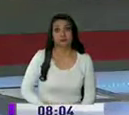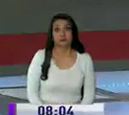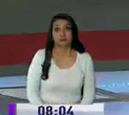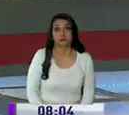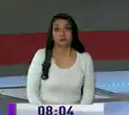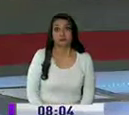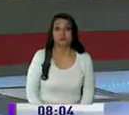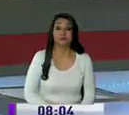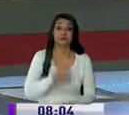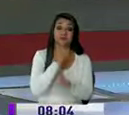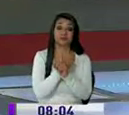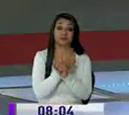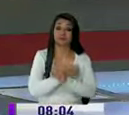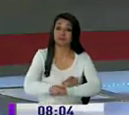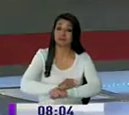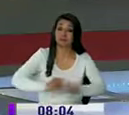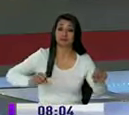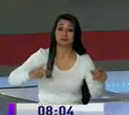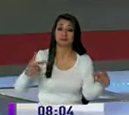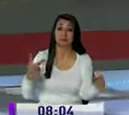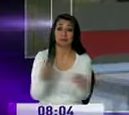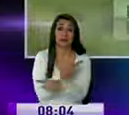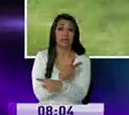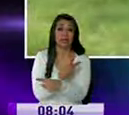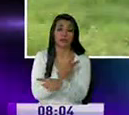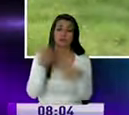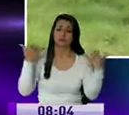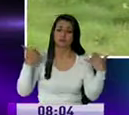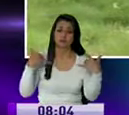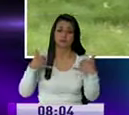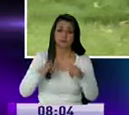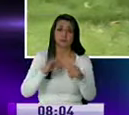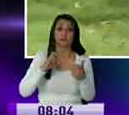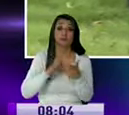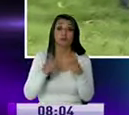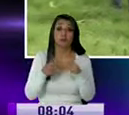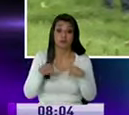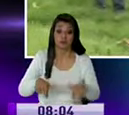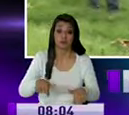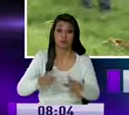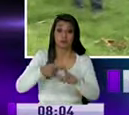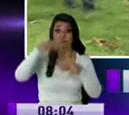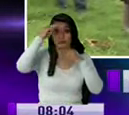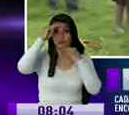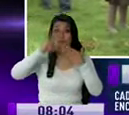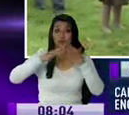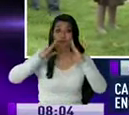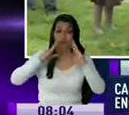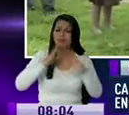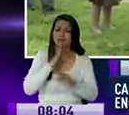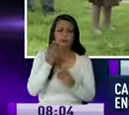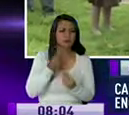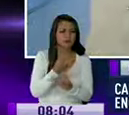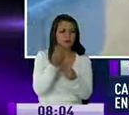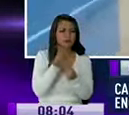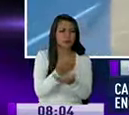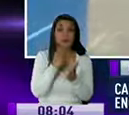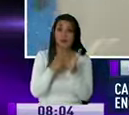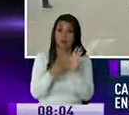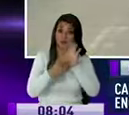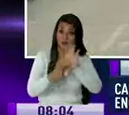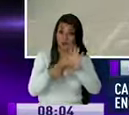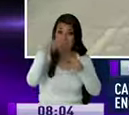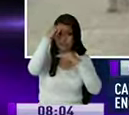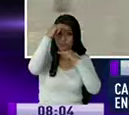Nos da la violencia. Ese es un problema que diariamente aquí en el primer noticiero de la comunidad hablamos y reflexionamos cuando presentamos